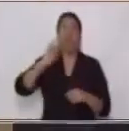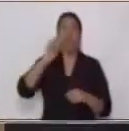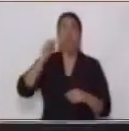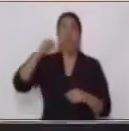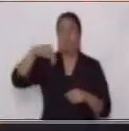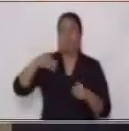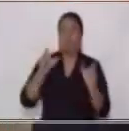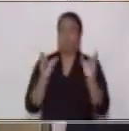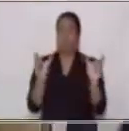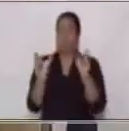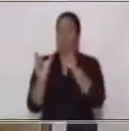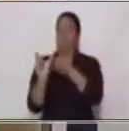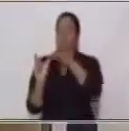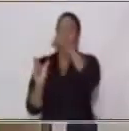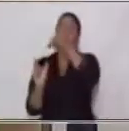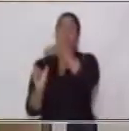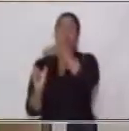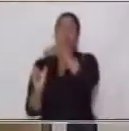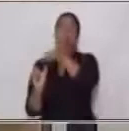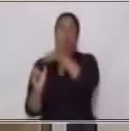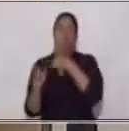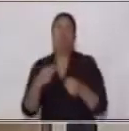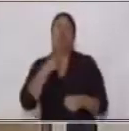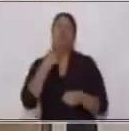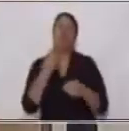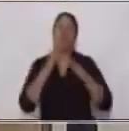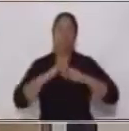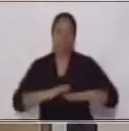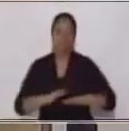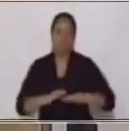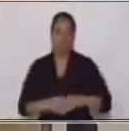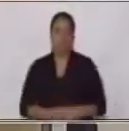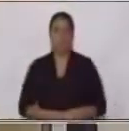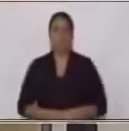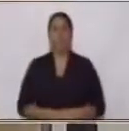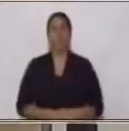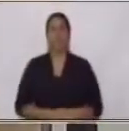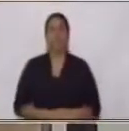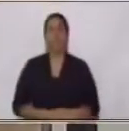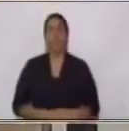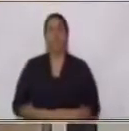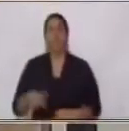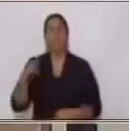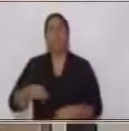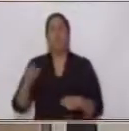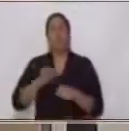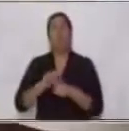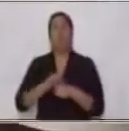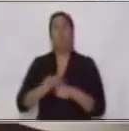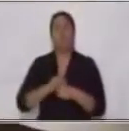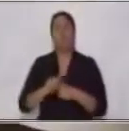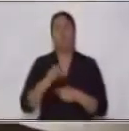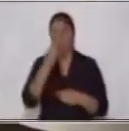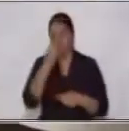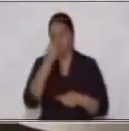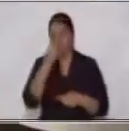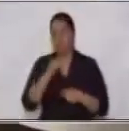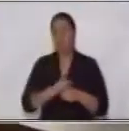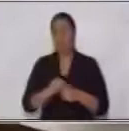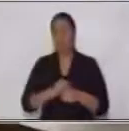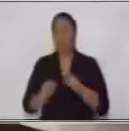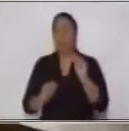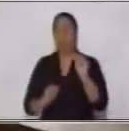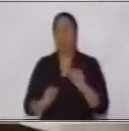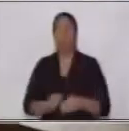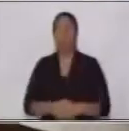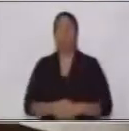pasiva vamos a practicar un poquito porque dentro de los de las voces del